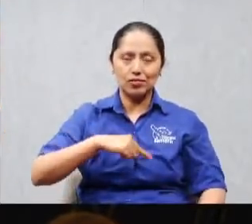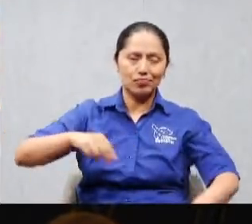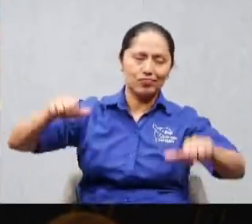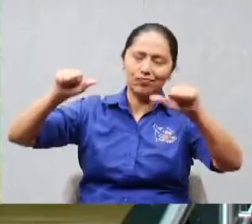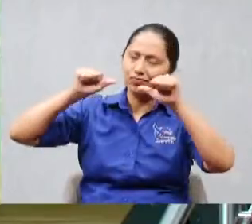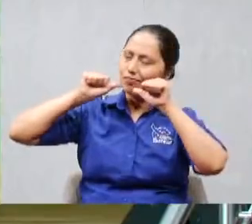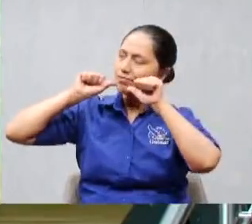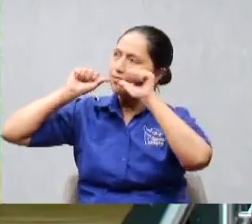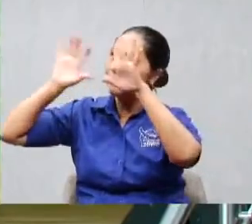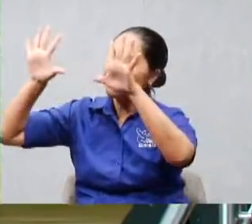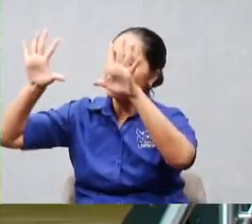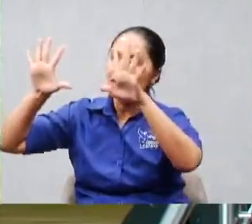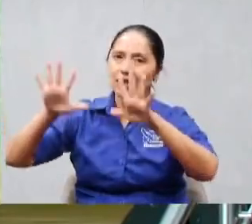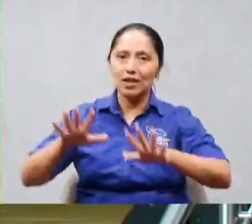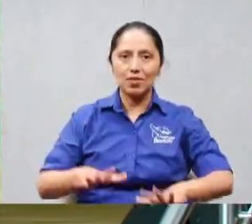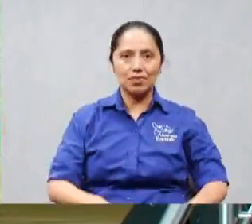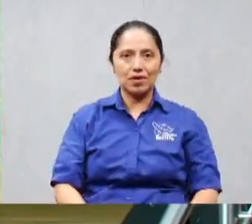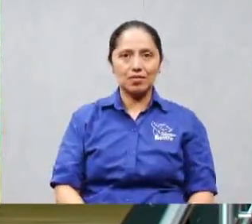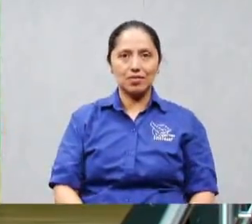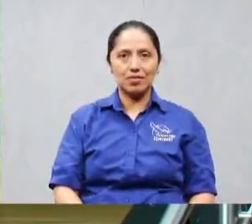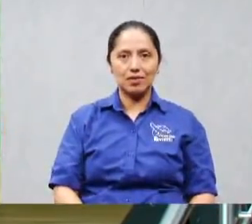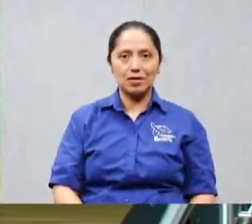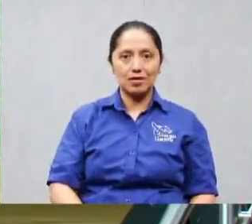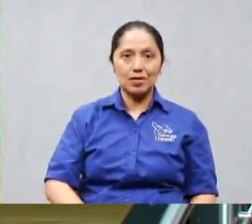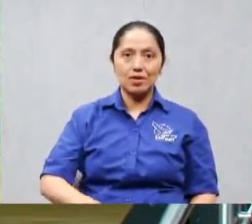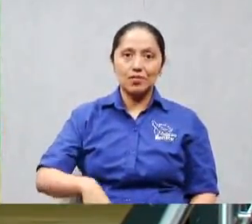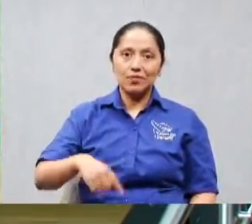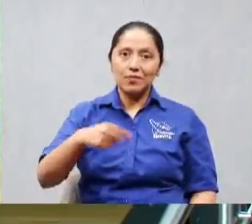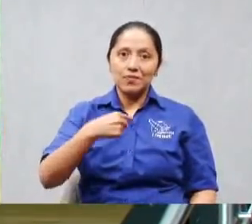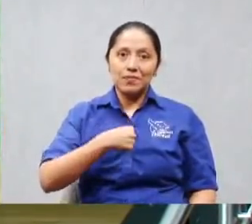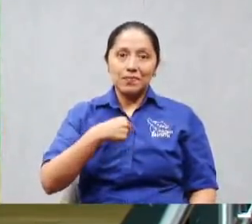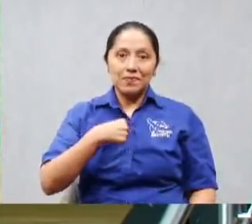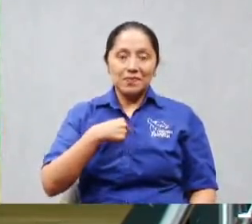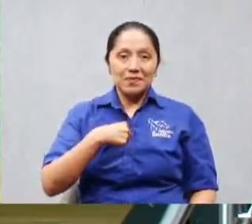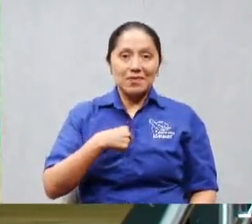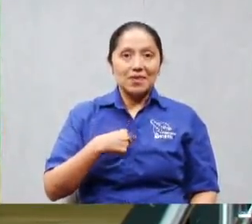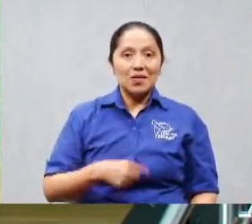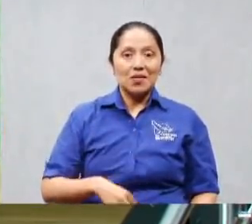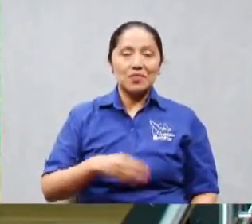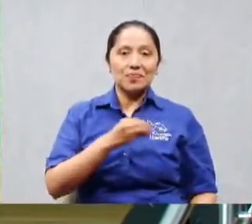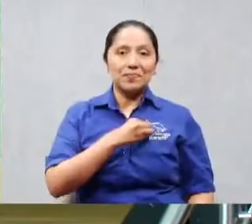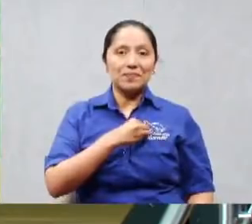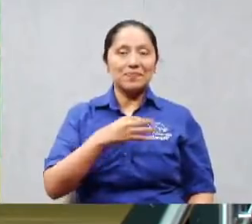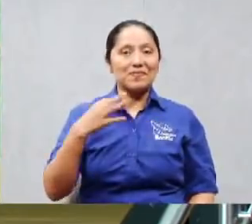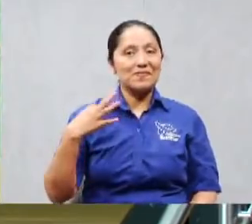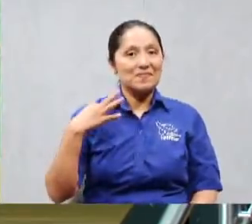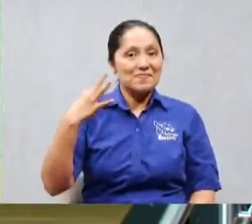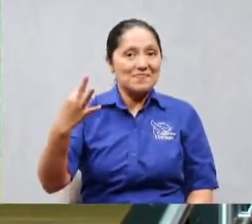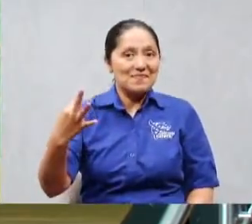no lleguemos a eso esta es una cordial invitación para que nos juntemos a orar el lunes miércoles